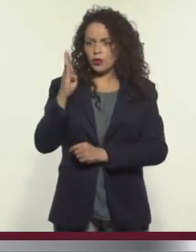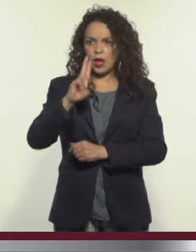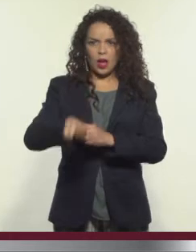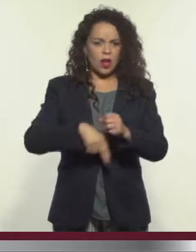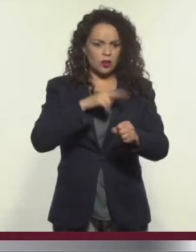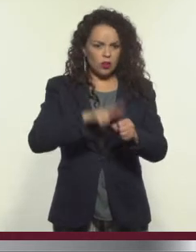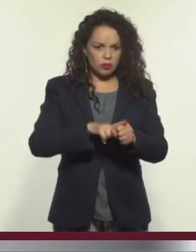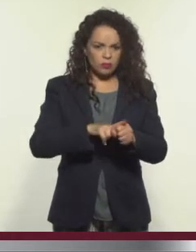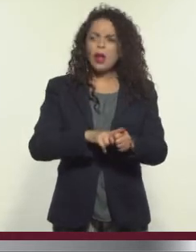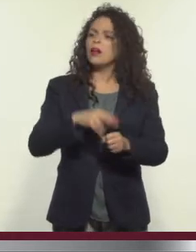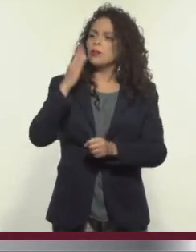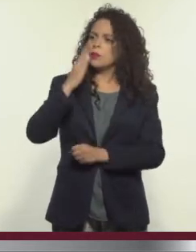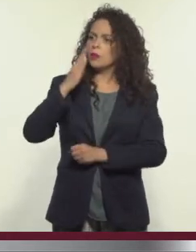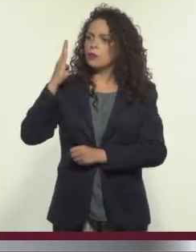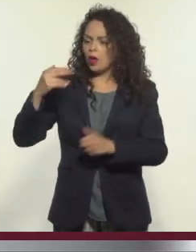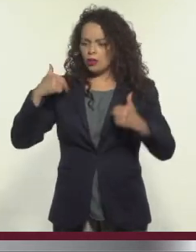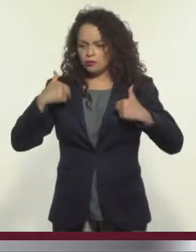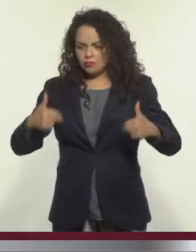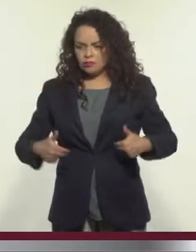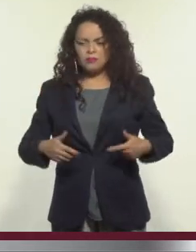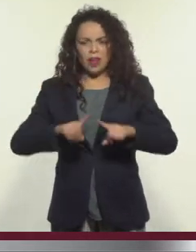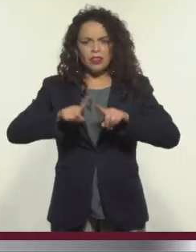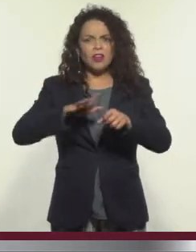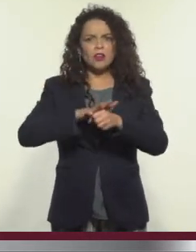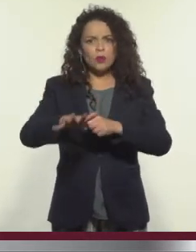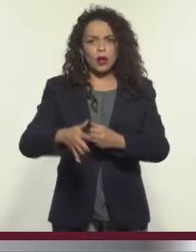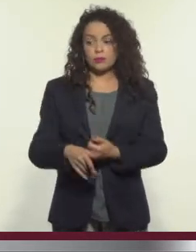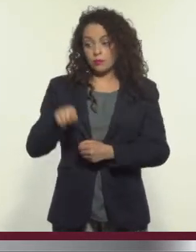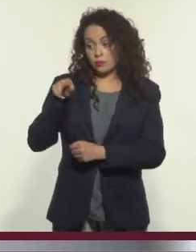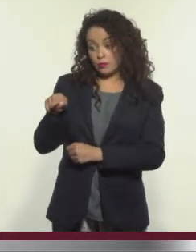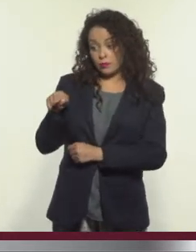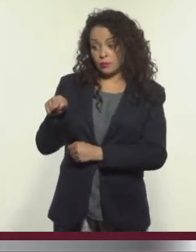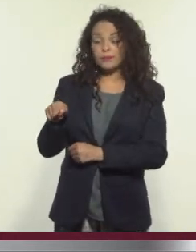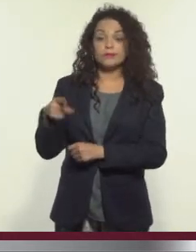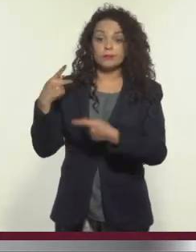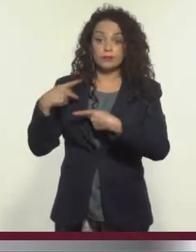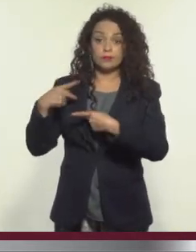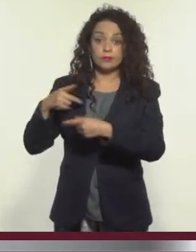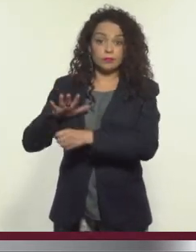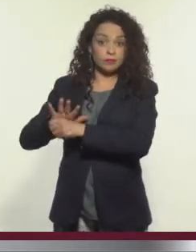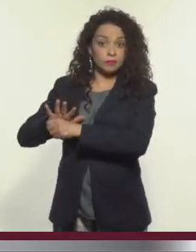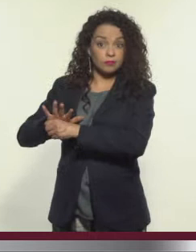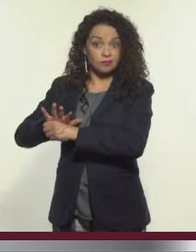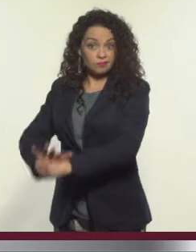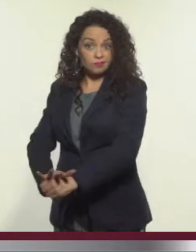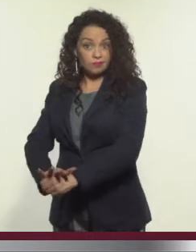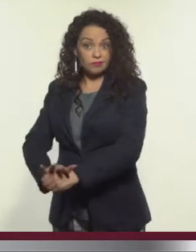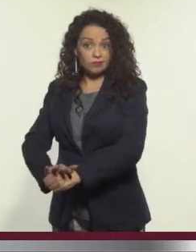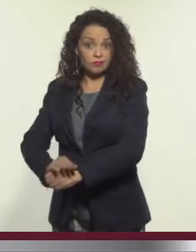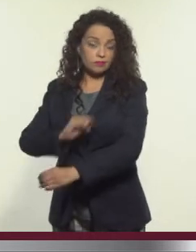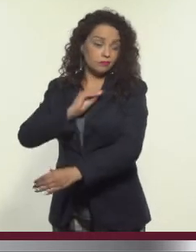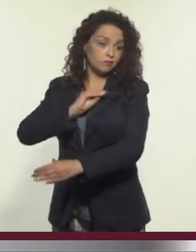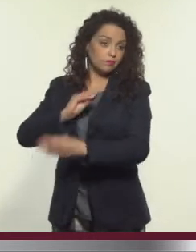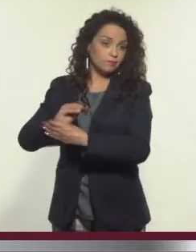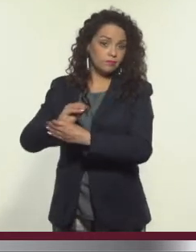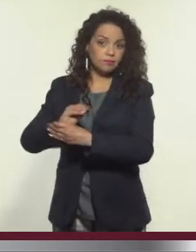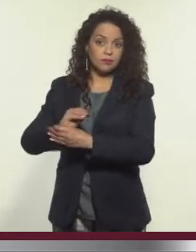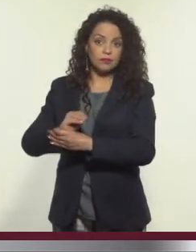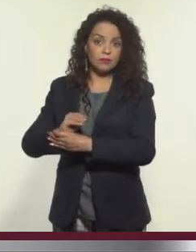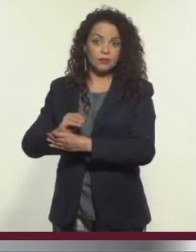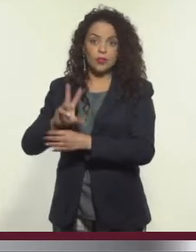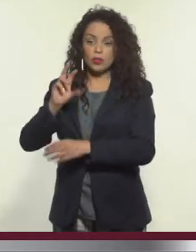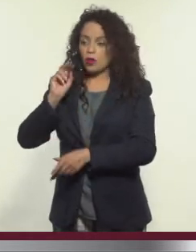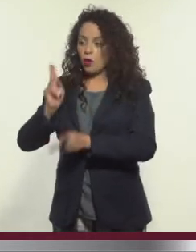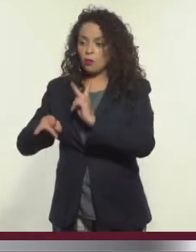biblioteca humana es común encontrar a personas que, por estar marginadas justamente, no son tomadas en cuenta en las